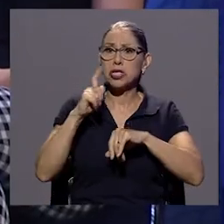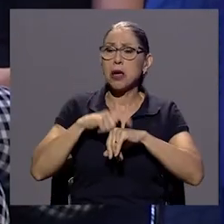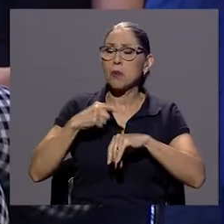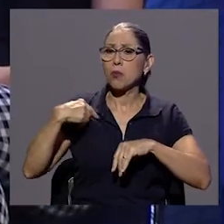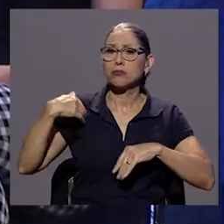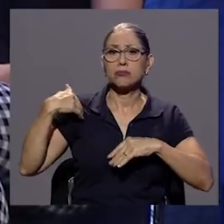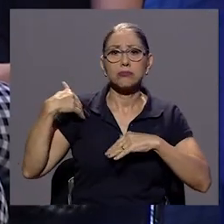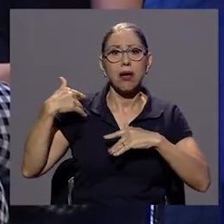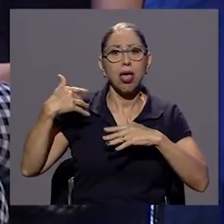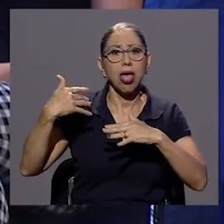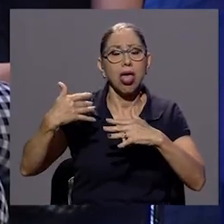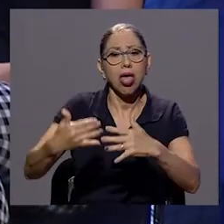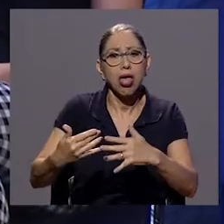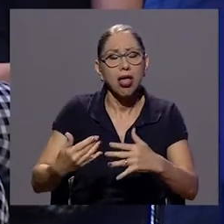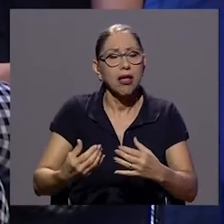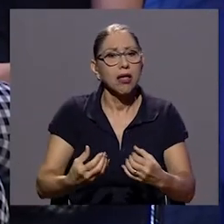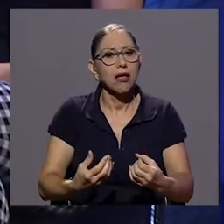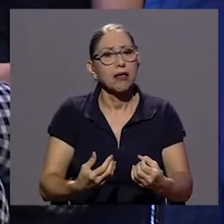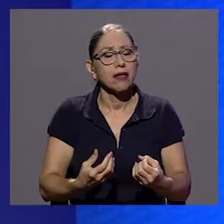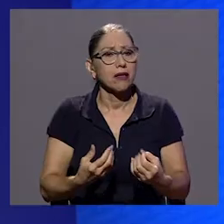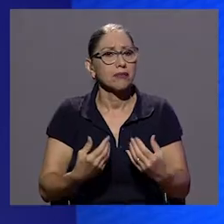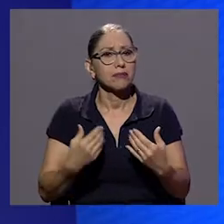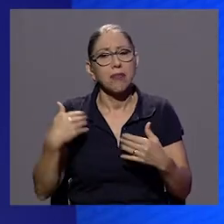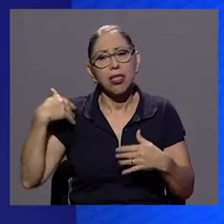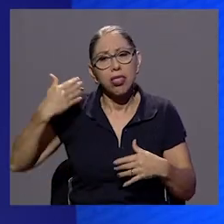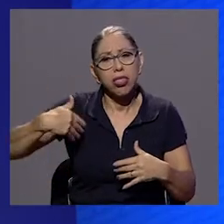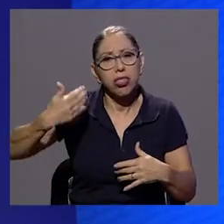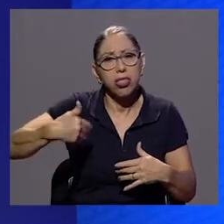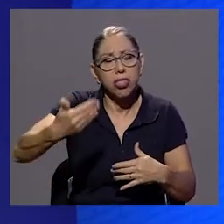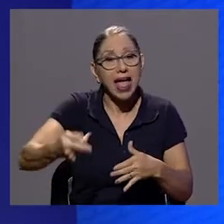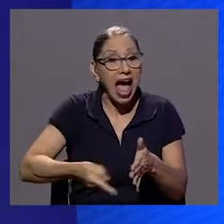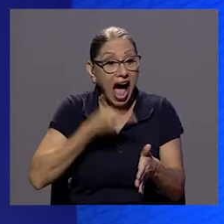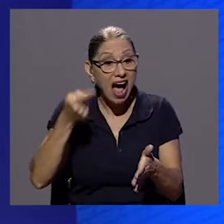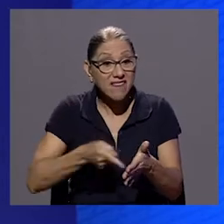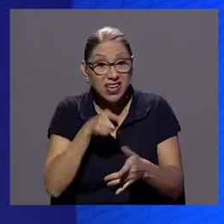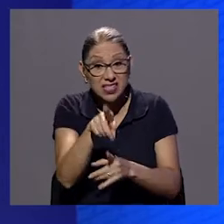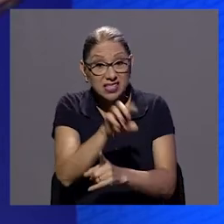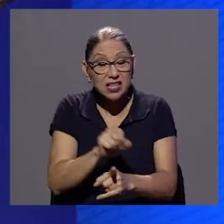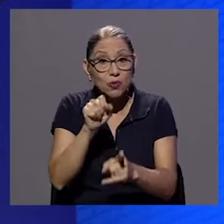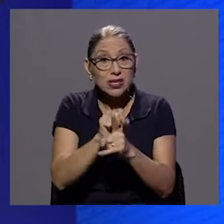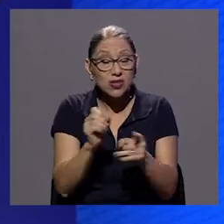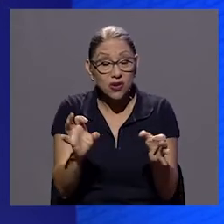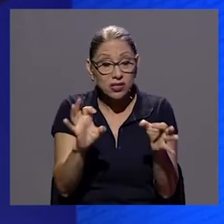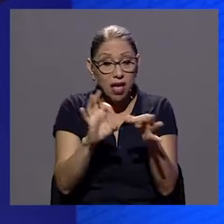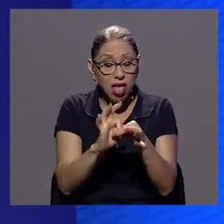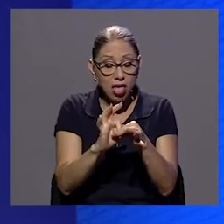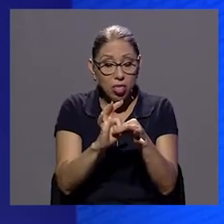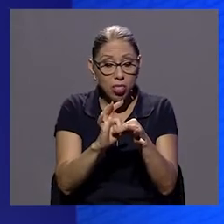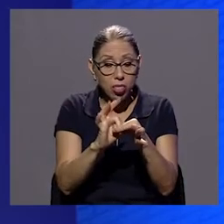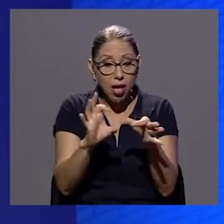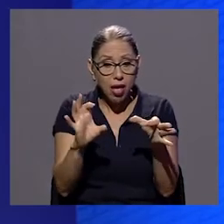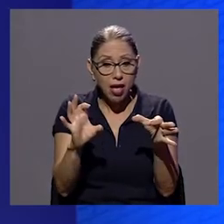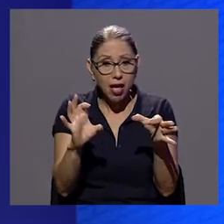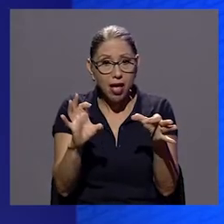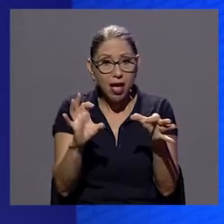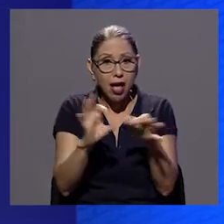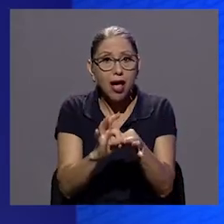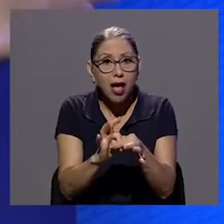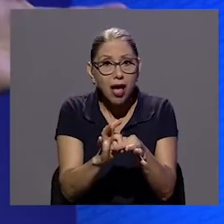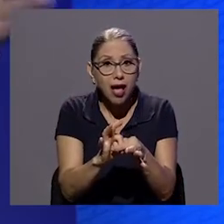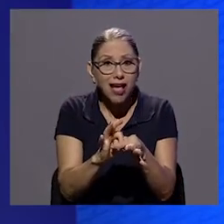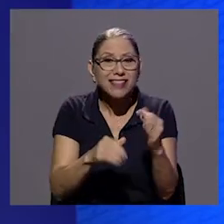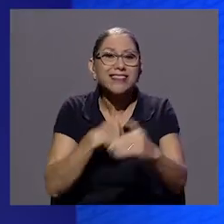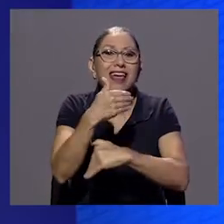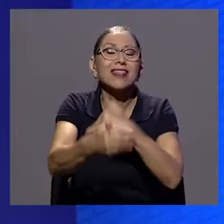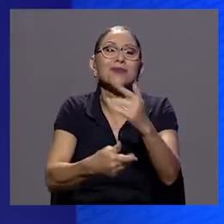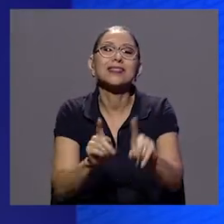muchas veces intentar solventar esas fisuras es difícil porque nos encontramos con otro papá que fue diferente